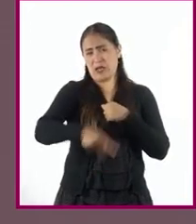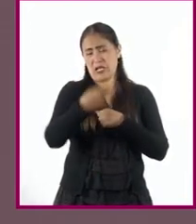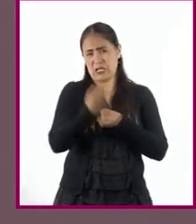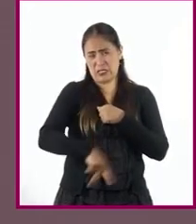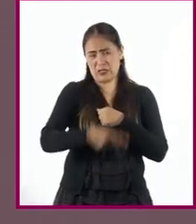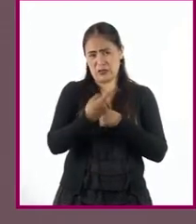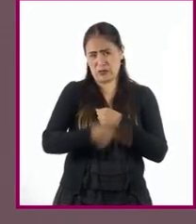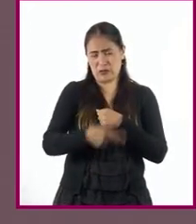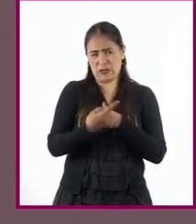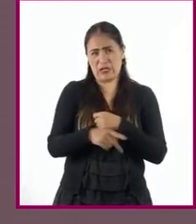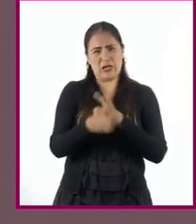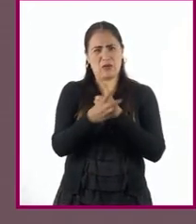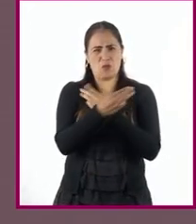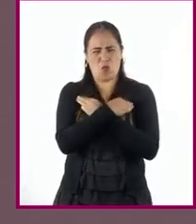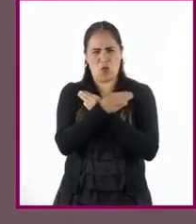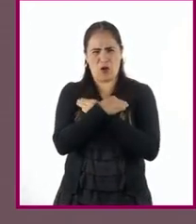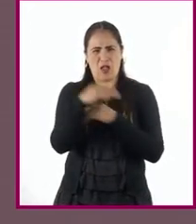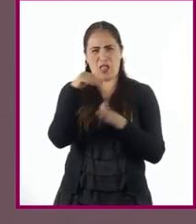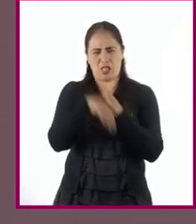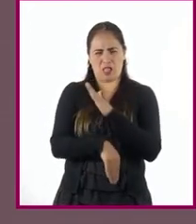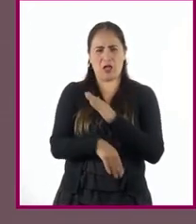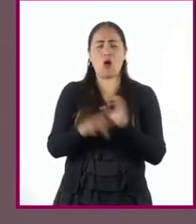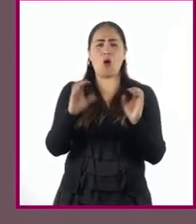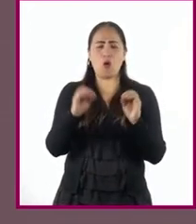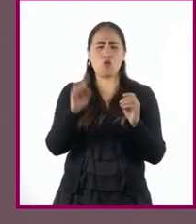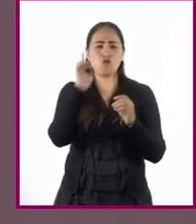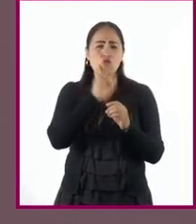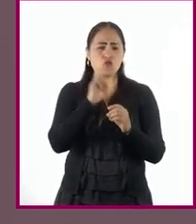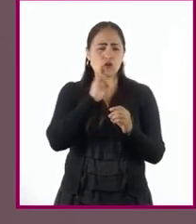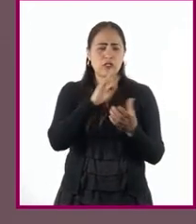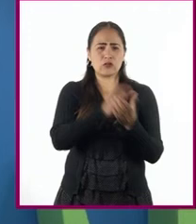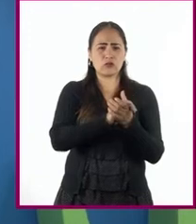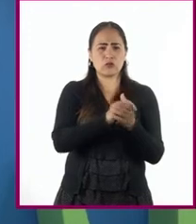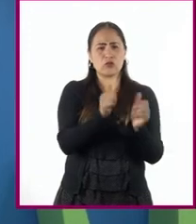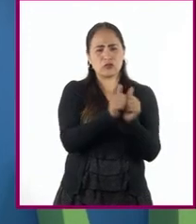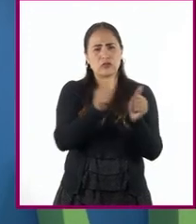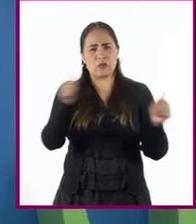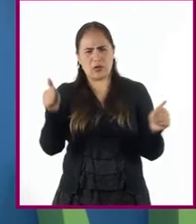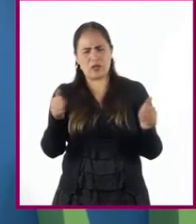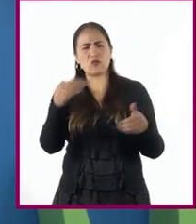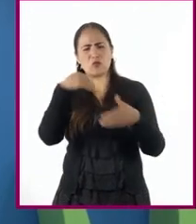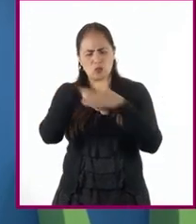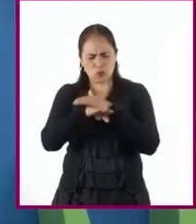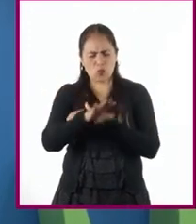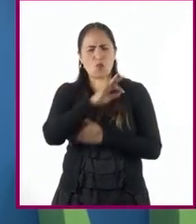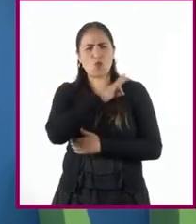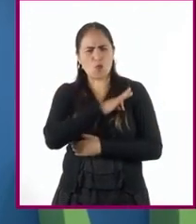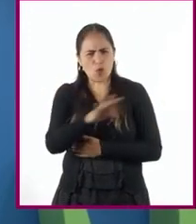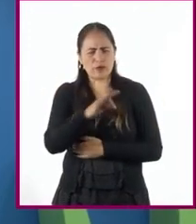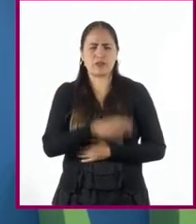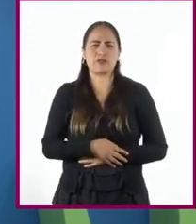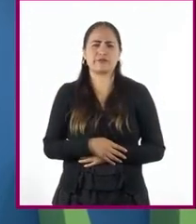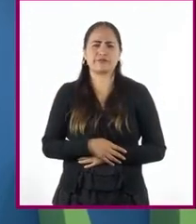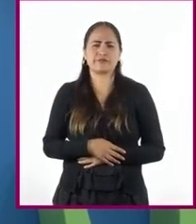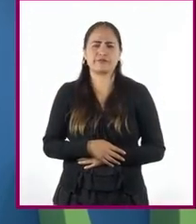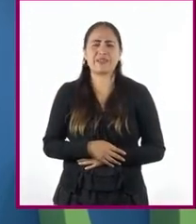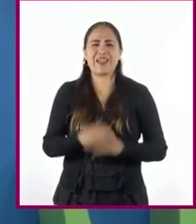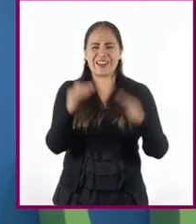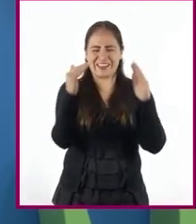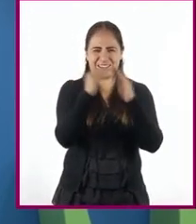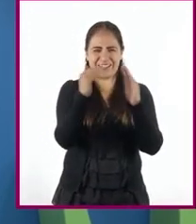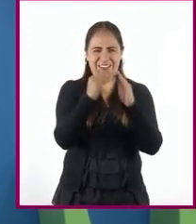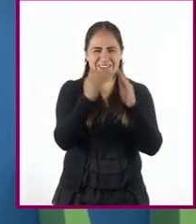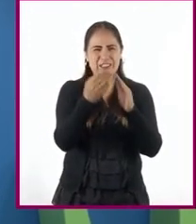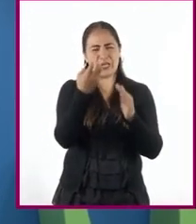así como señoras que estuviesen separadas de sus maridos. Los recogimientos representaban un